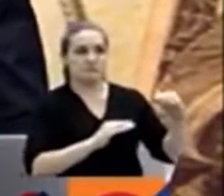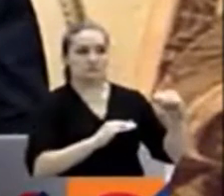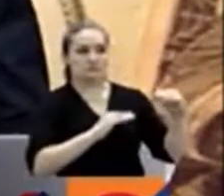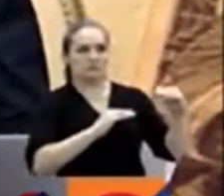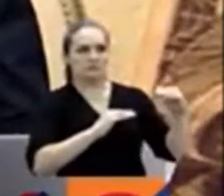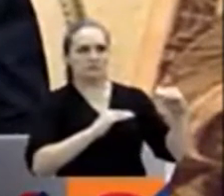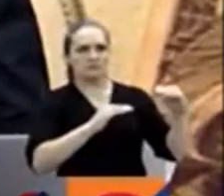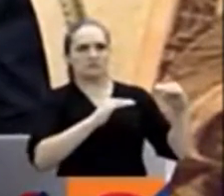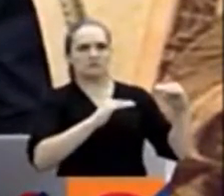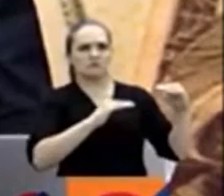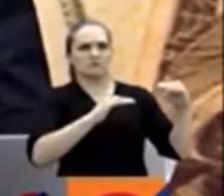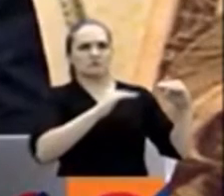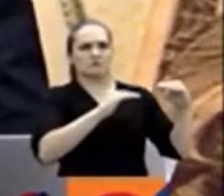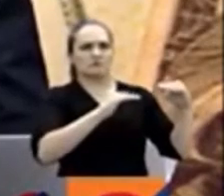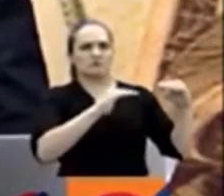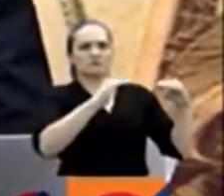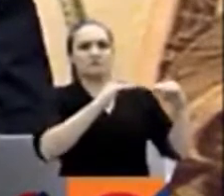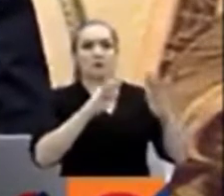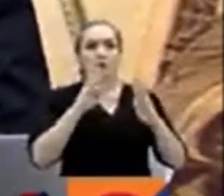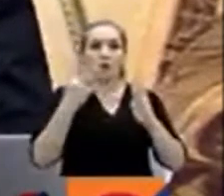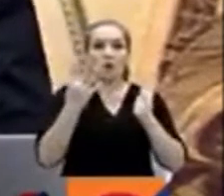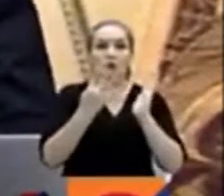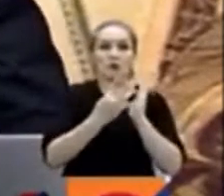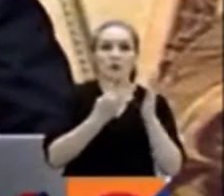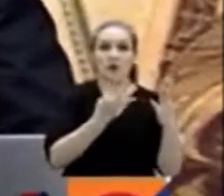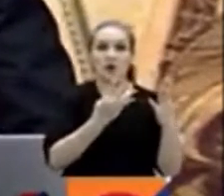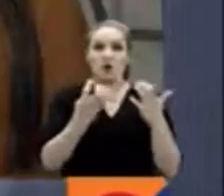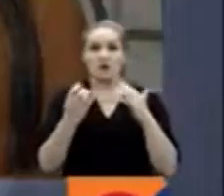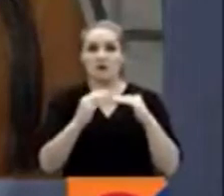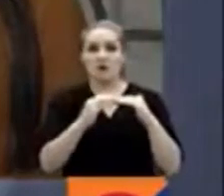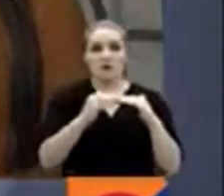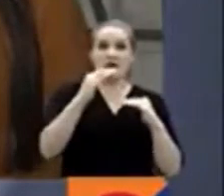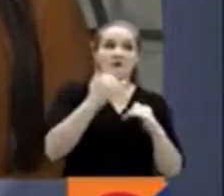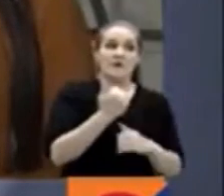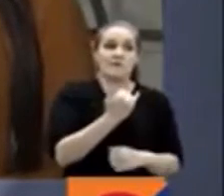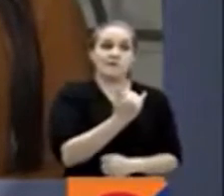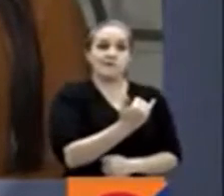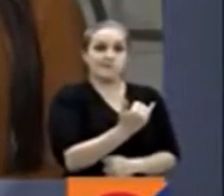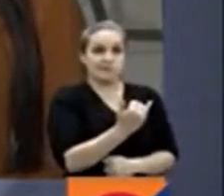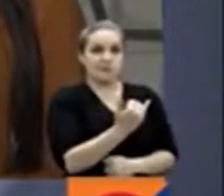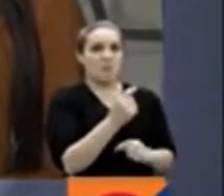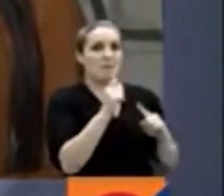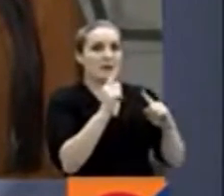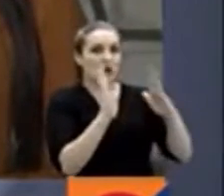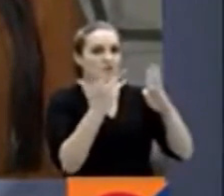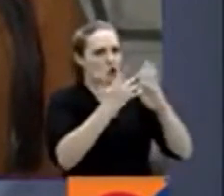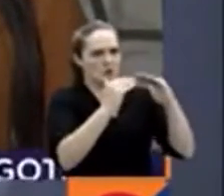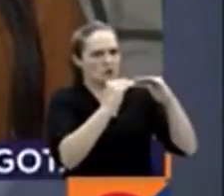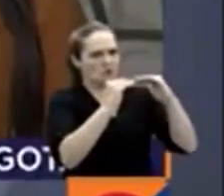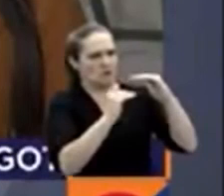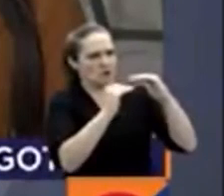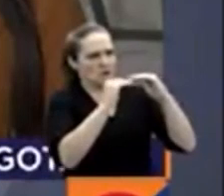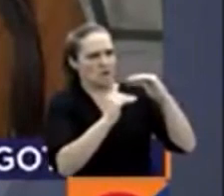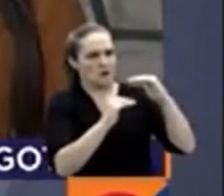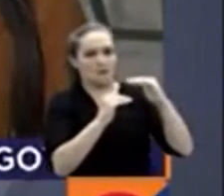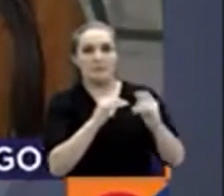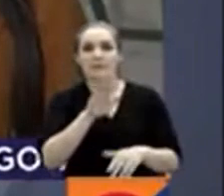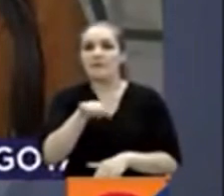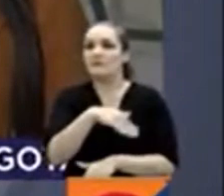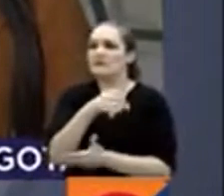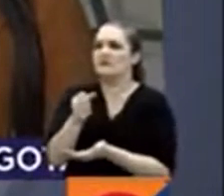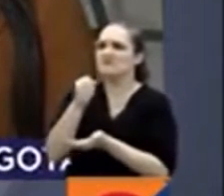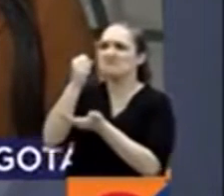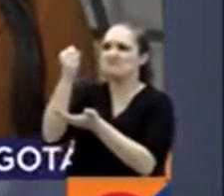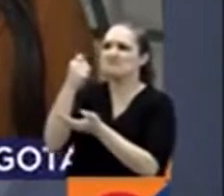sus máximos históricos por encima de los 4 mil 900 pesos. Lisette Martínez, ¿qué dice el ministro de Hacienda sobre el precio de la